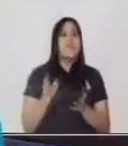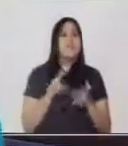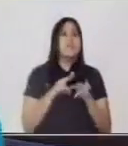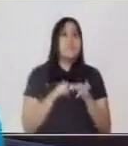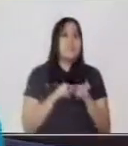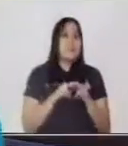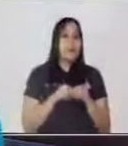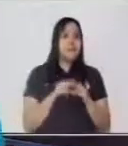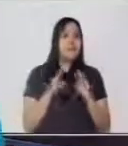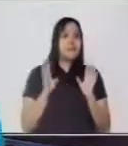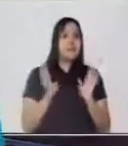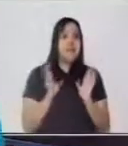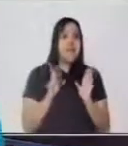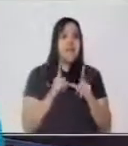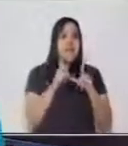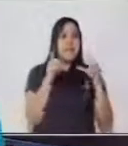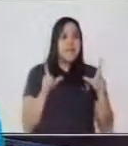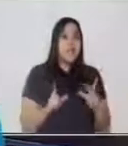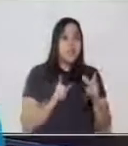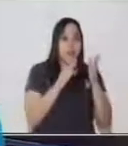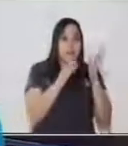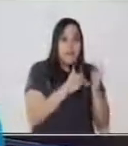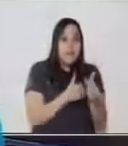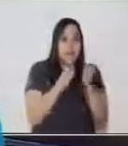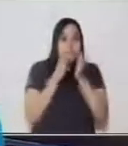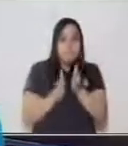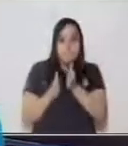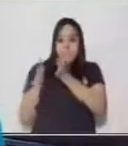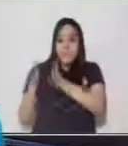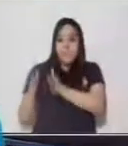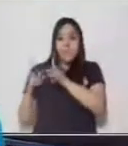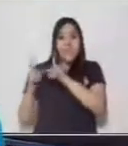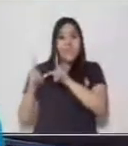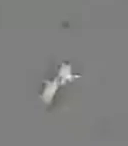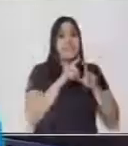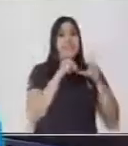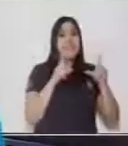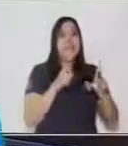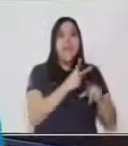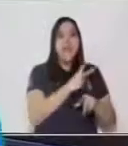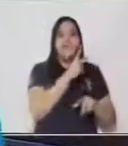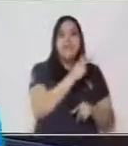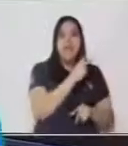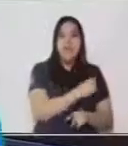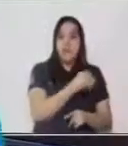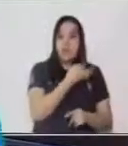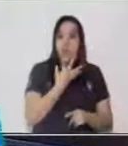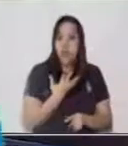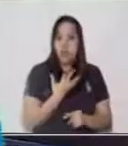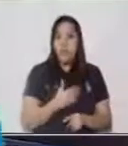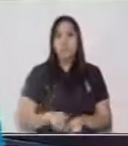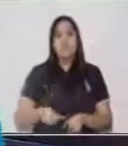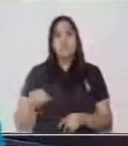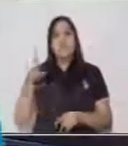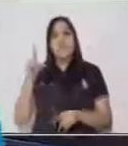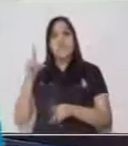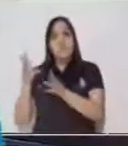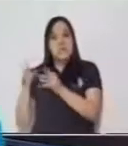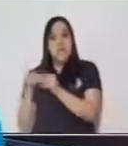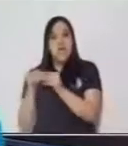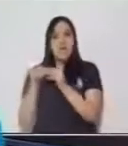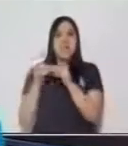lugar en el que esté en la posición de la tabla, es el lugar que va a tener según el valor relativo.